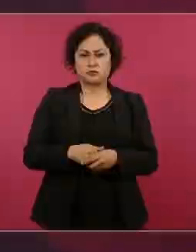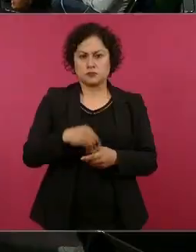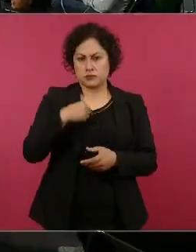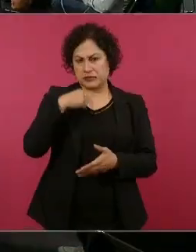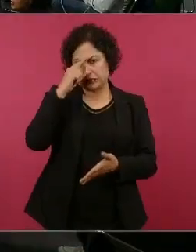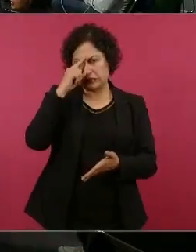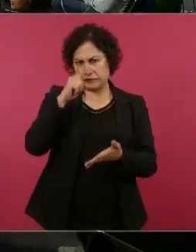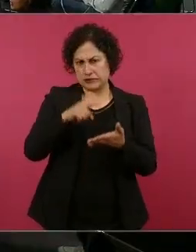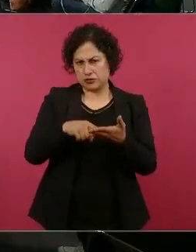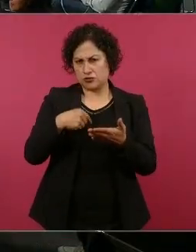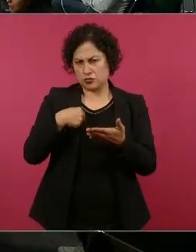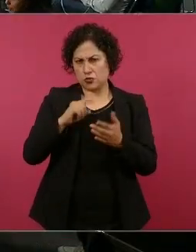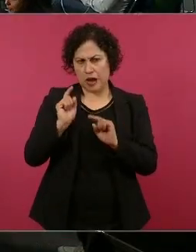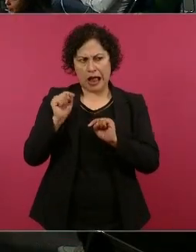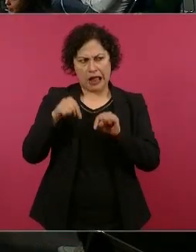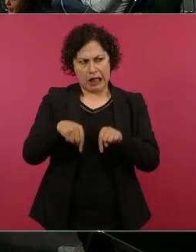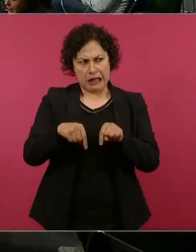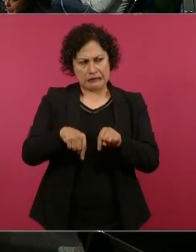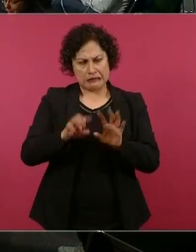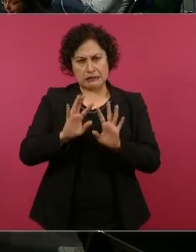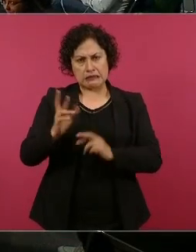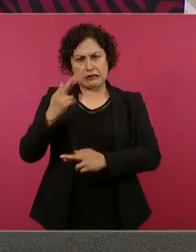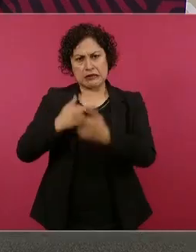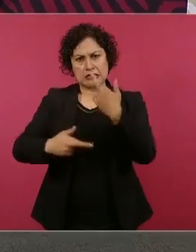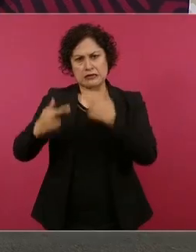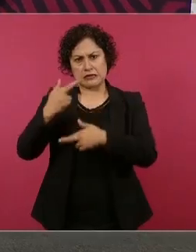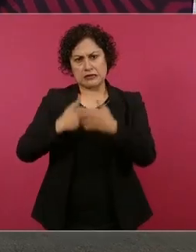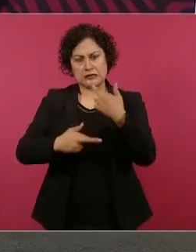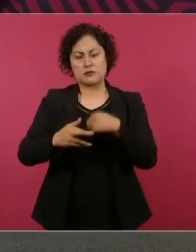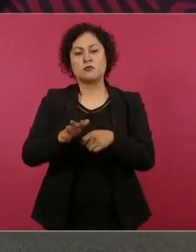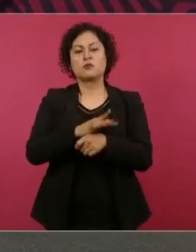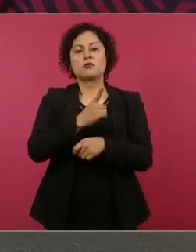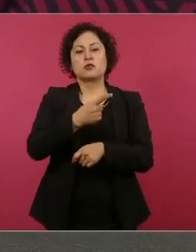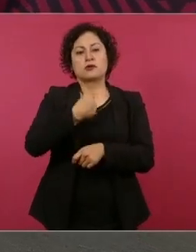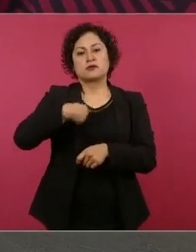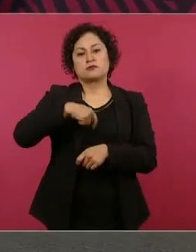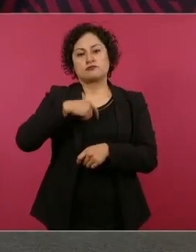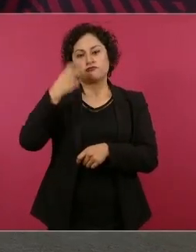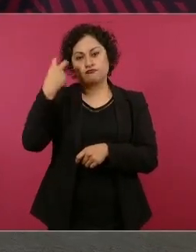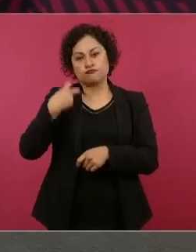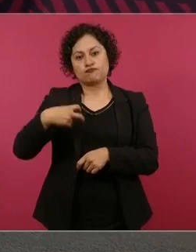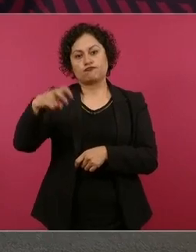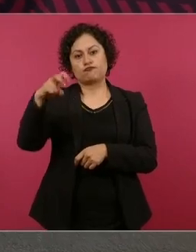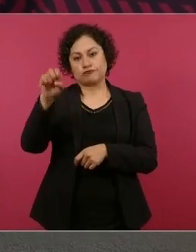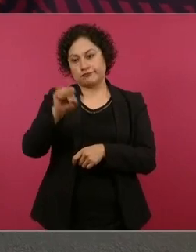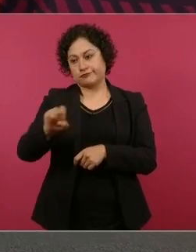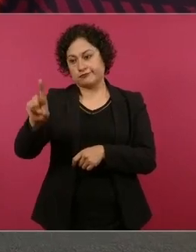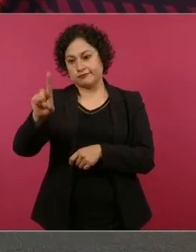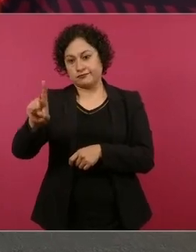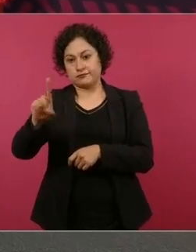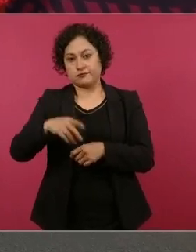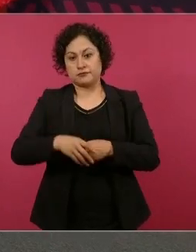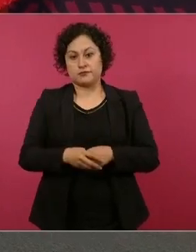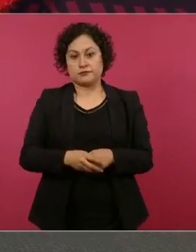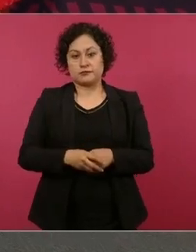de regreso de la gira que vamos a hacer el fin de semana. Bueno,